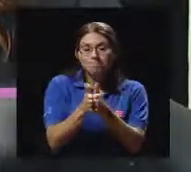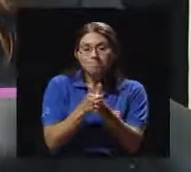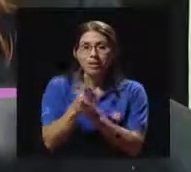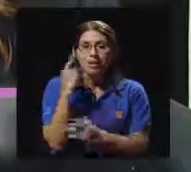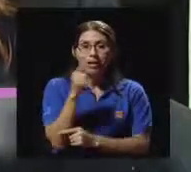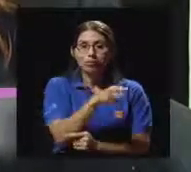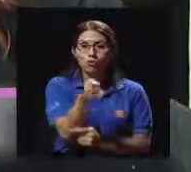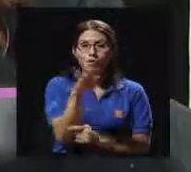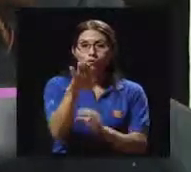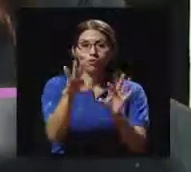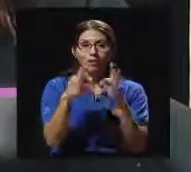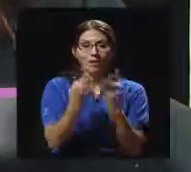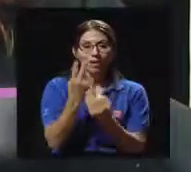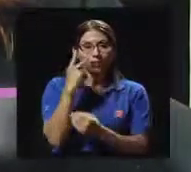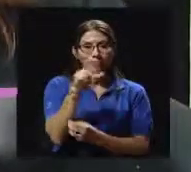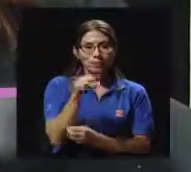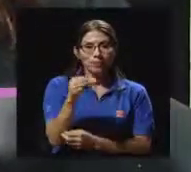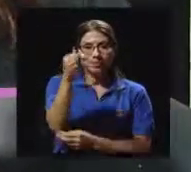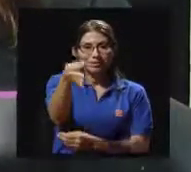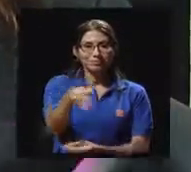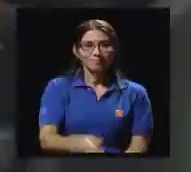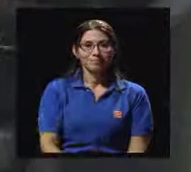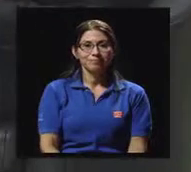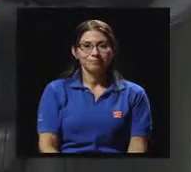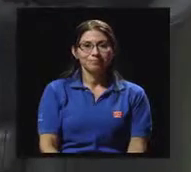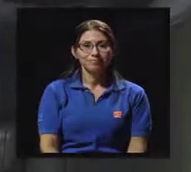usted, para su familia. Nos vemos la próxima semana.